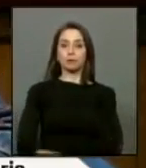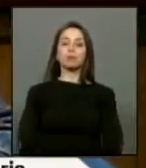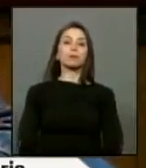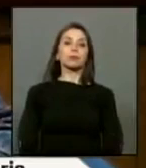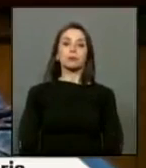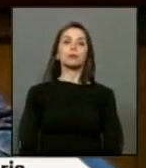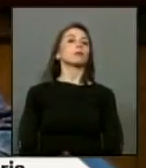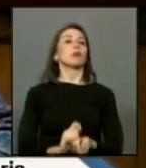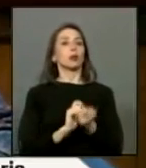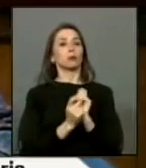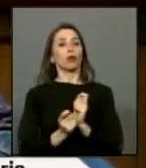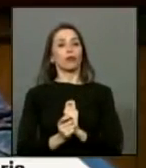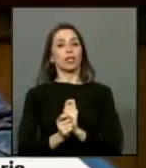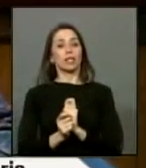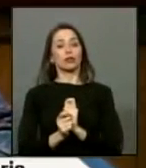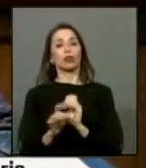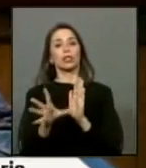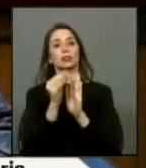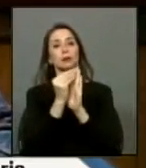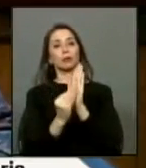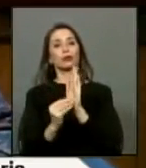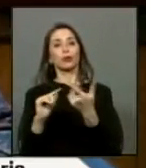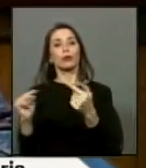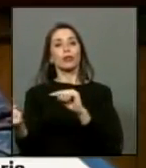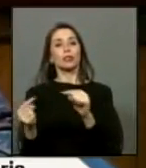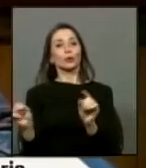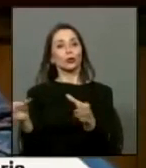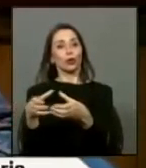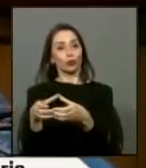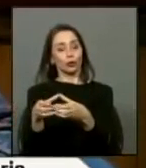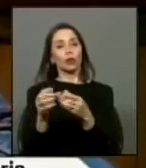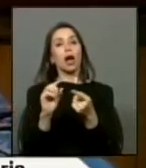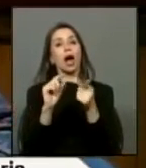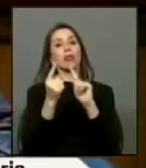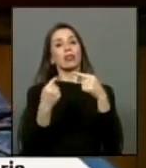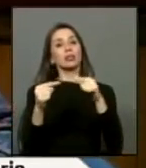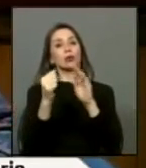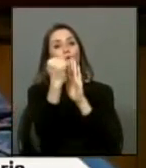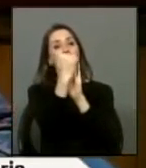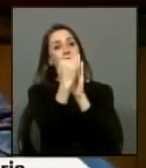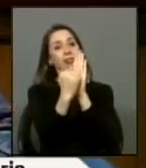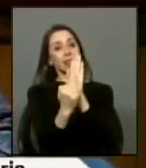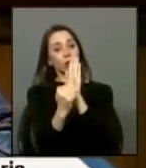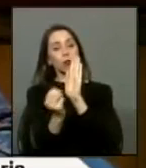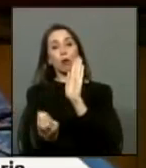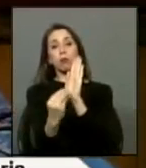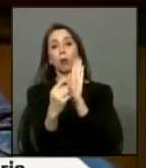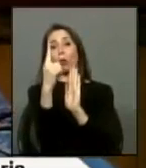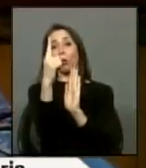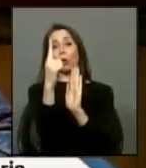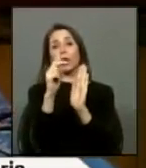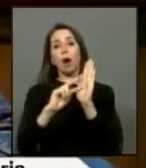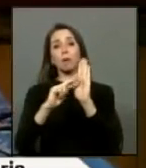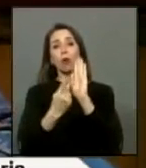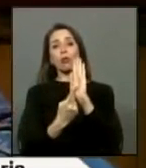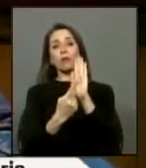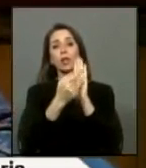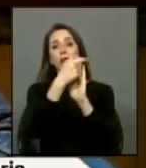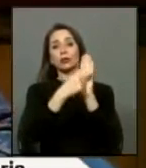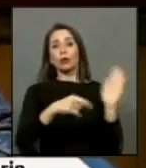Modificaciones incorporadas durante la discusión particular. Durante la discusión particular la comisión le introdujo una sola modificación al texto original,